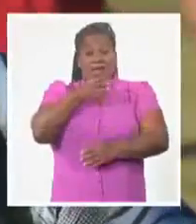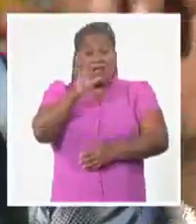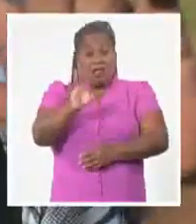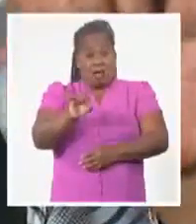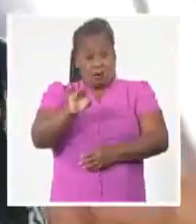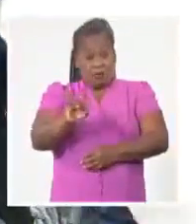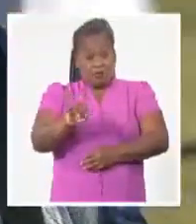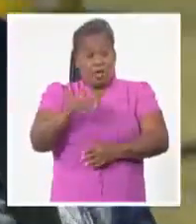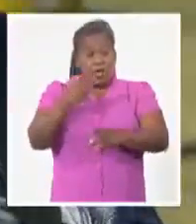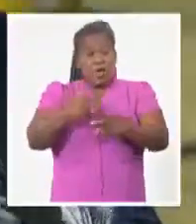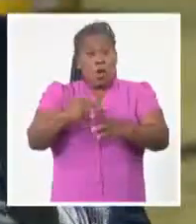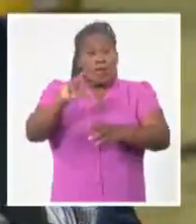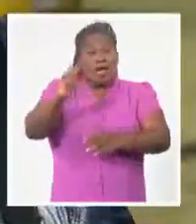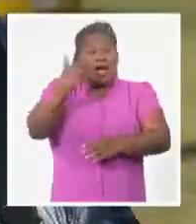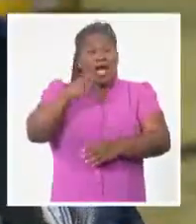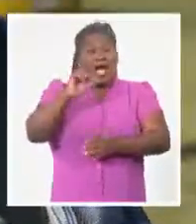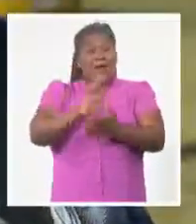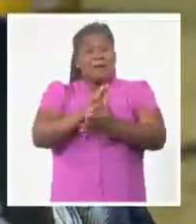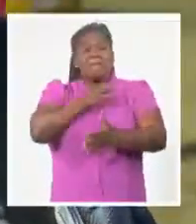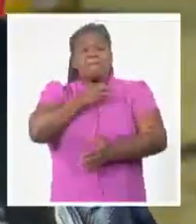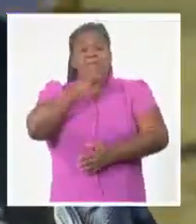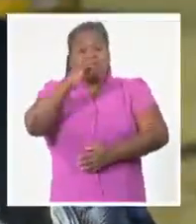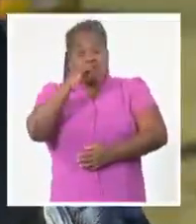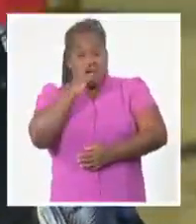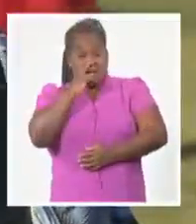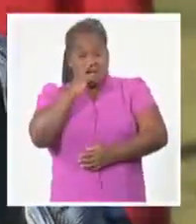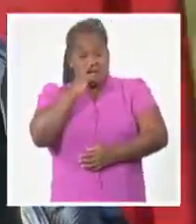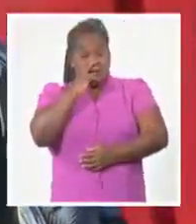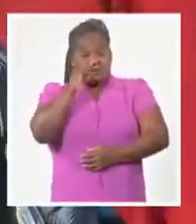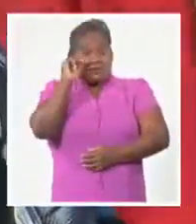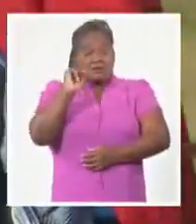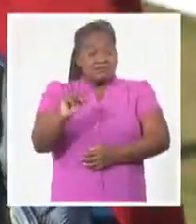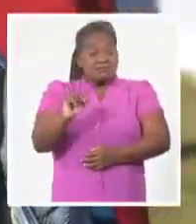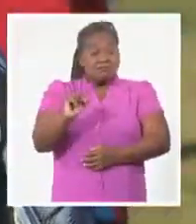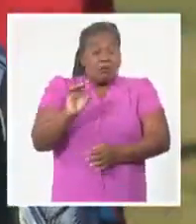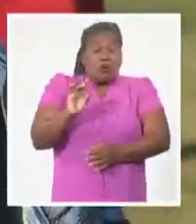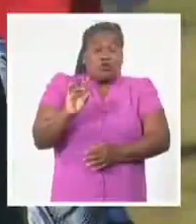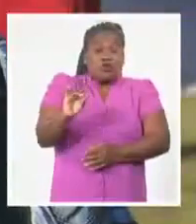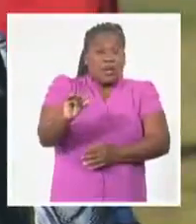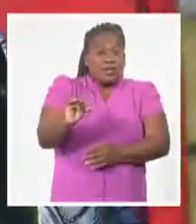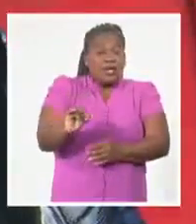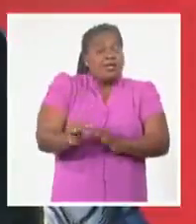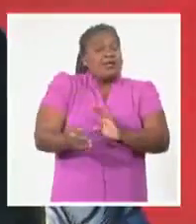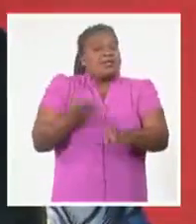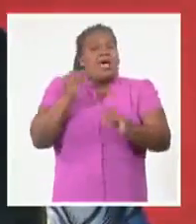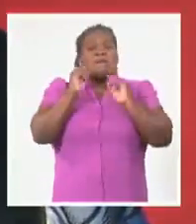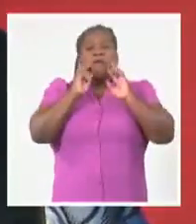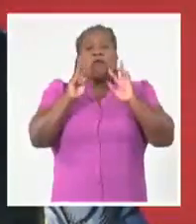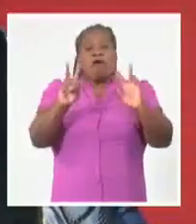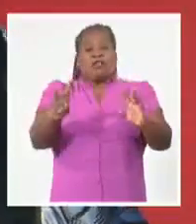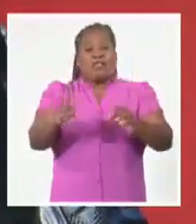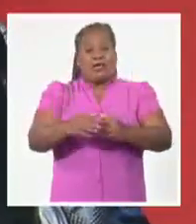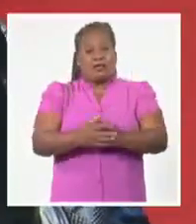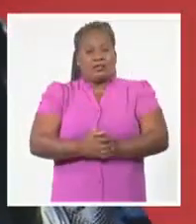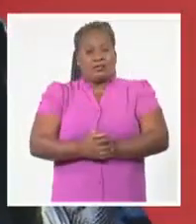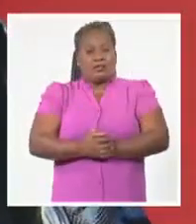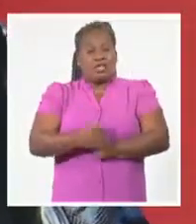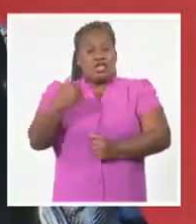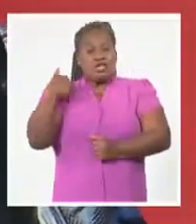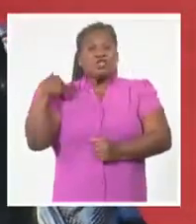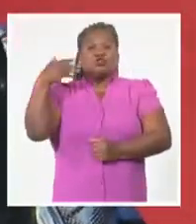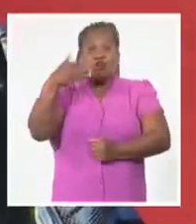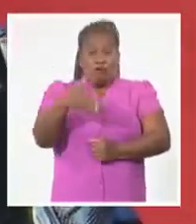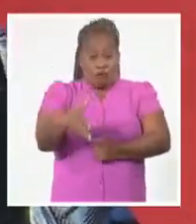Carmen Rosa Alba Ramírez, quien por azar salvó la vida. Y me fui hasta Ciénega de